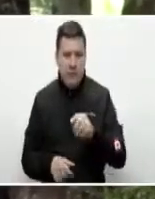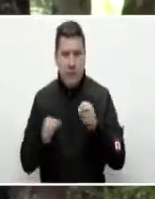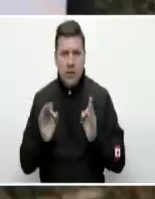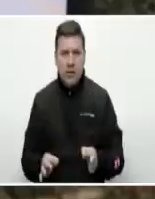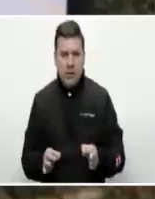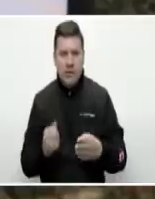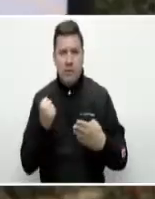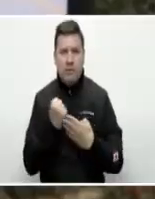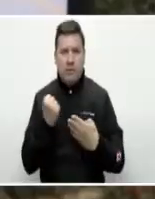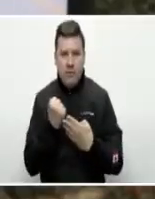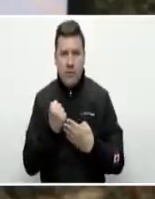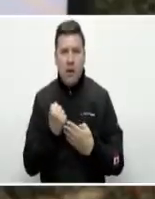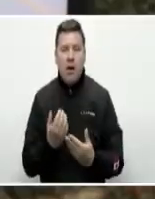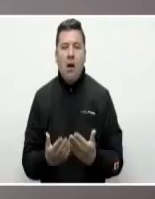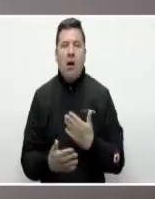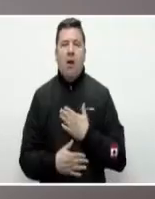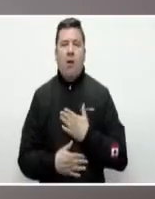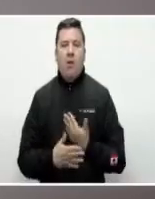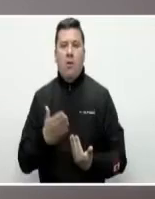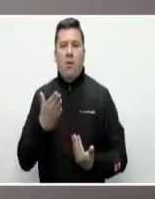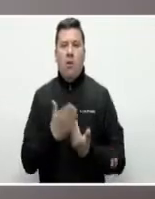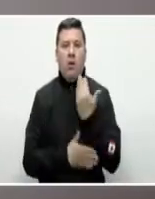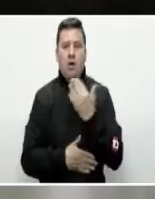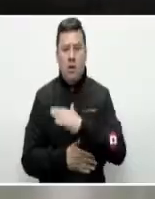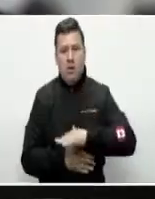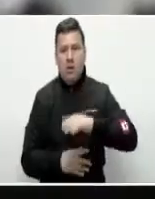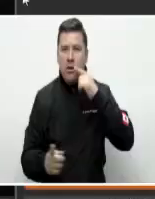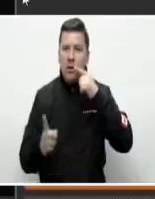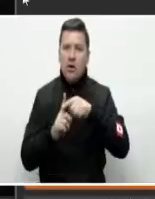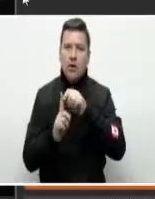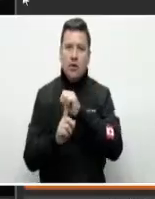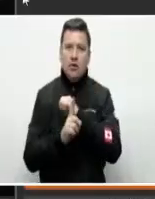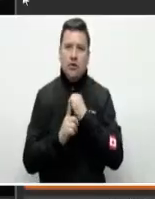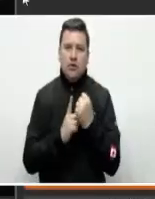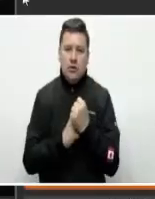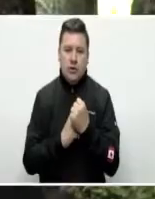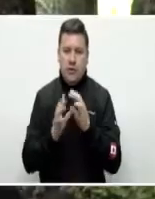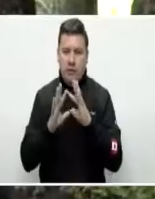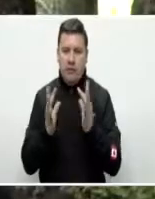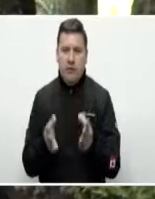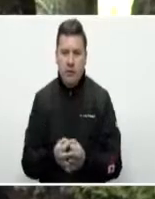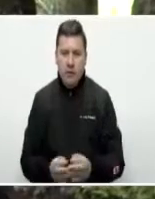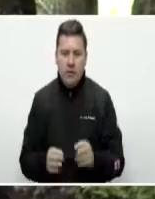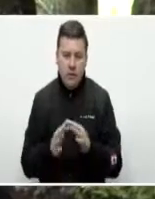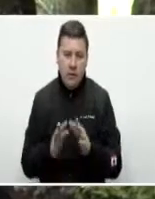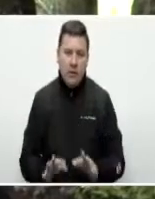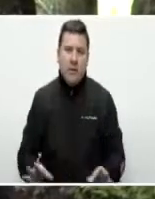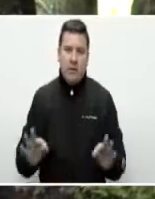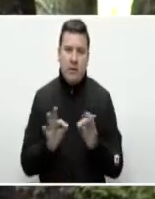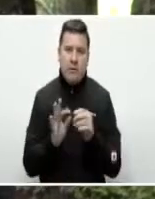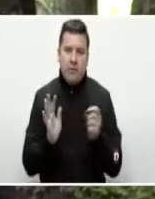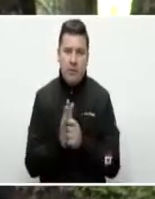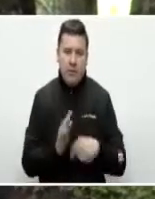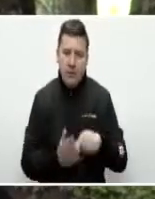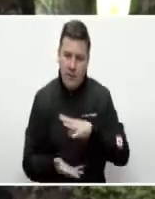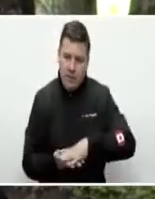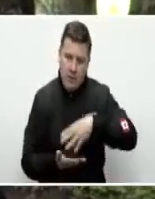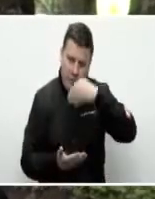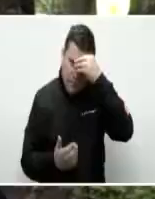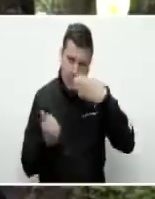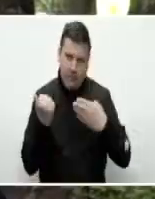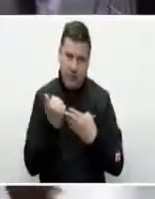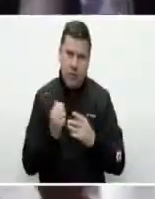formadas en el SENA se conviertan en un referente para la sociedad y para sus familias, pero lo más importante, para que el aprendiz